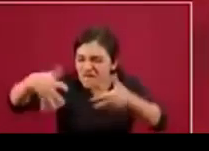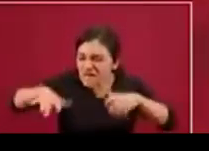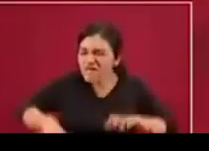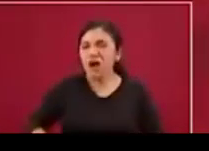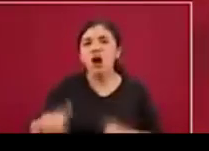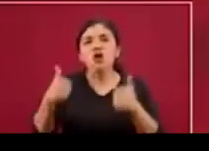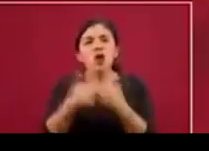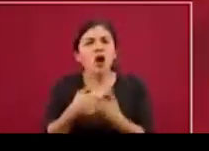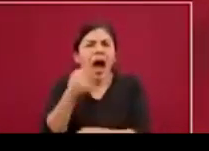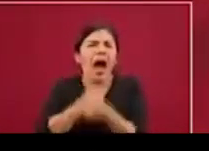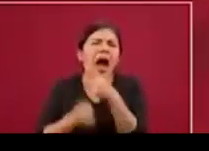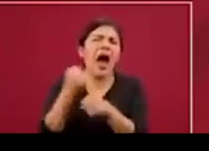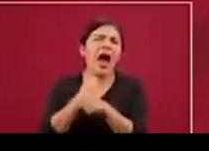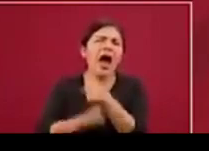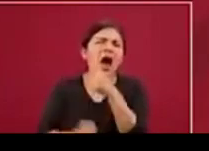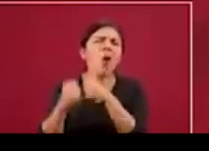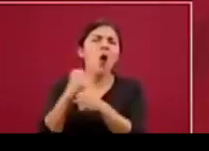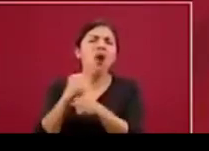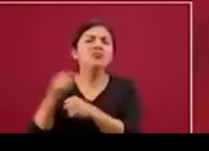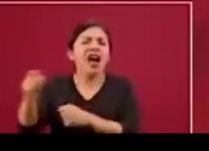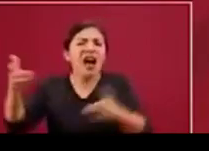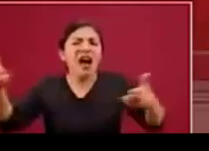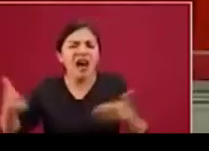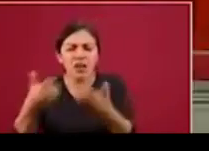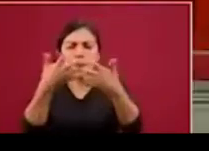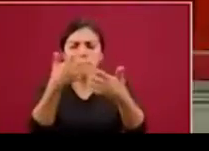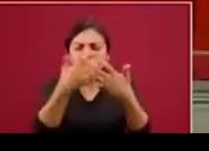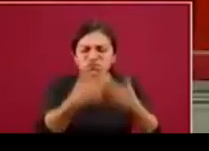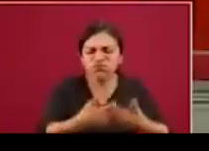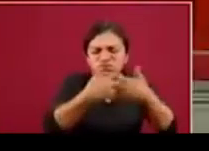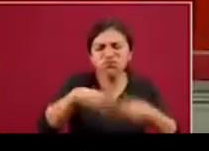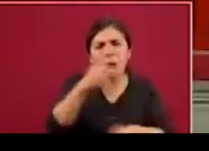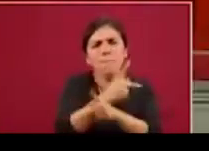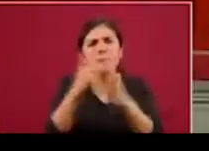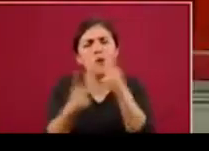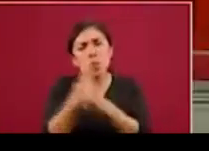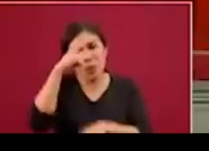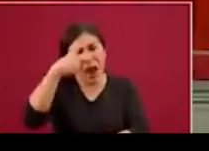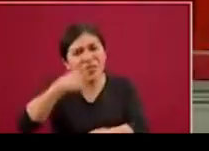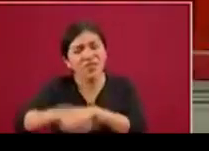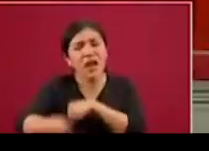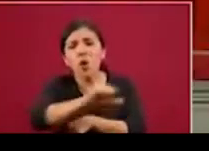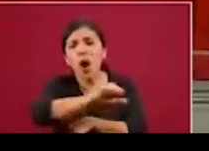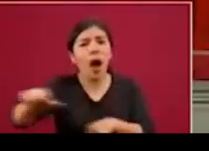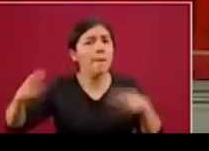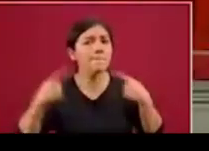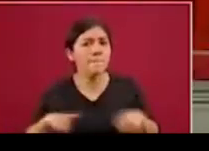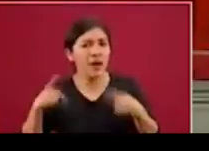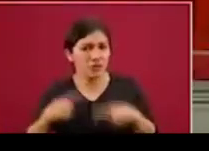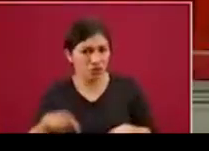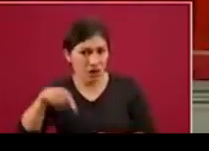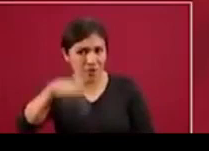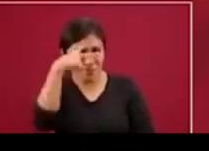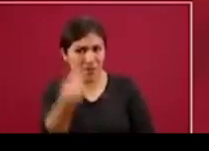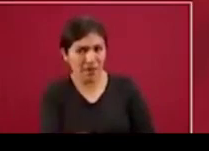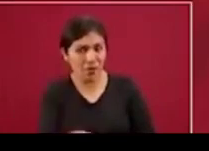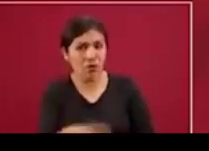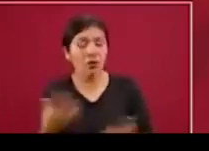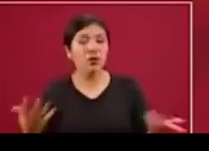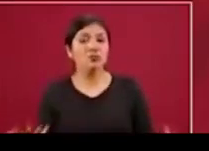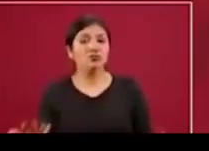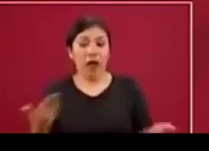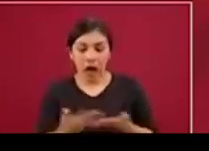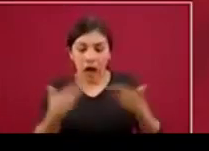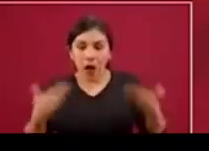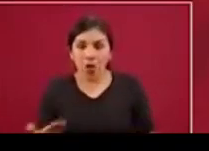conjunto de productos que han dañado a la población, que en el caso de México matan a la mitad y que hoy